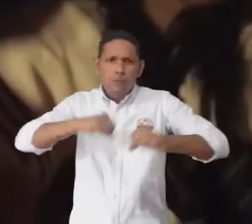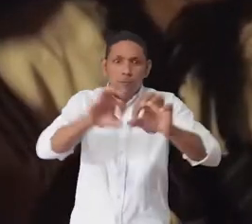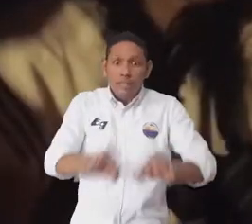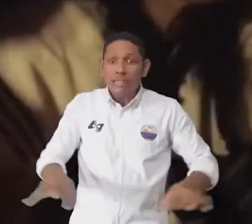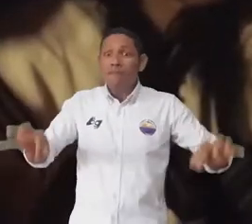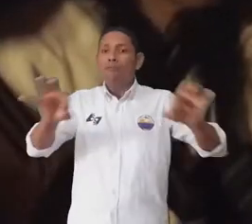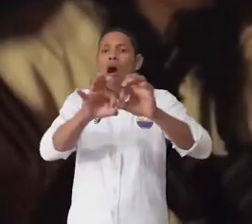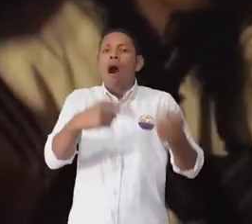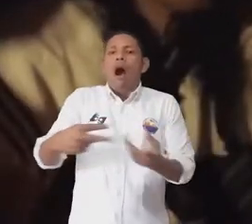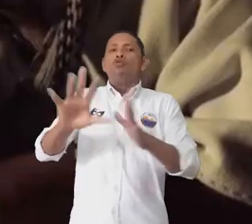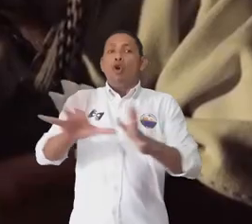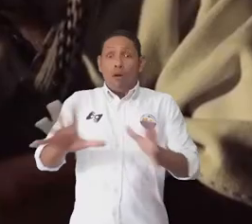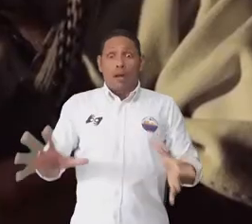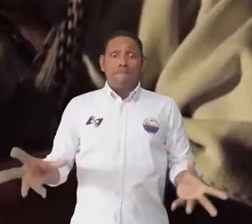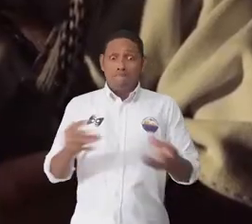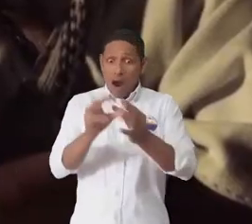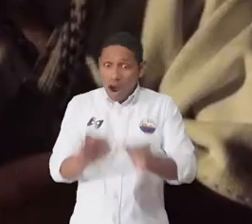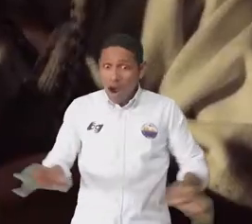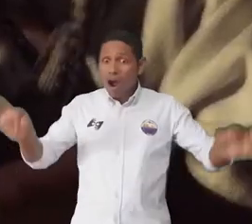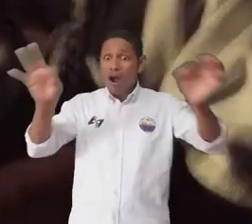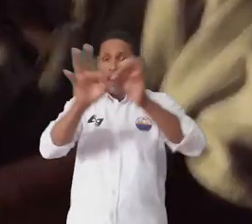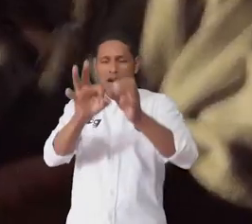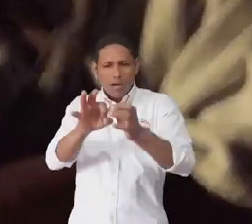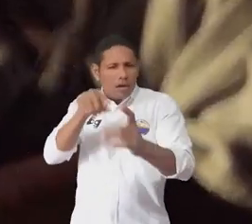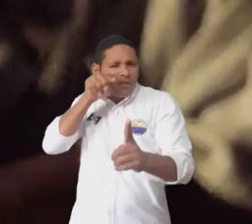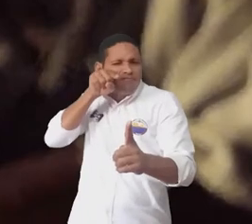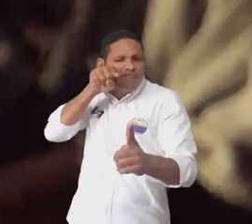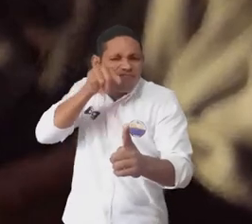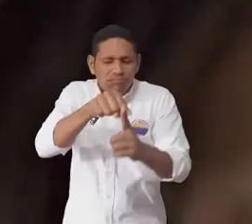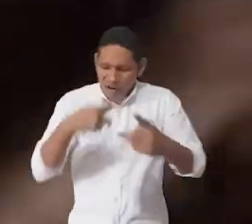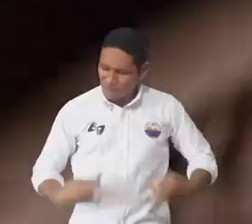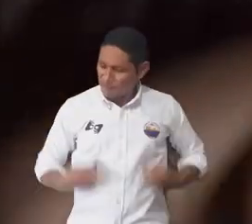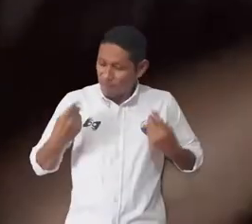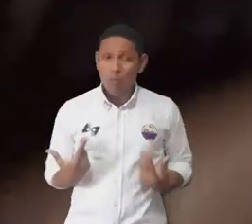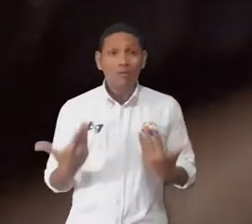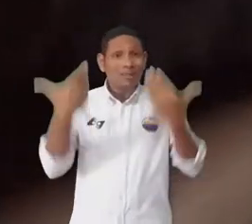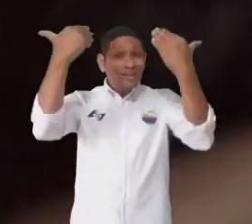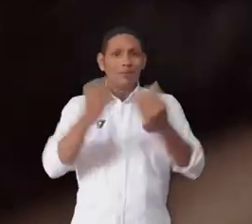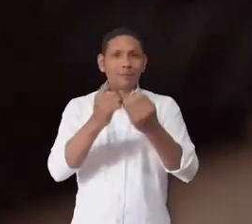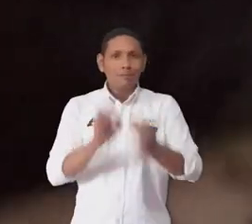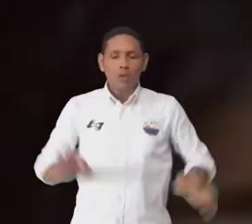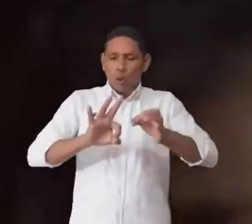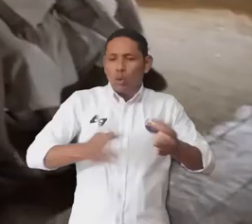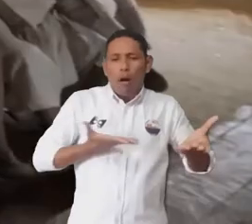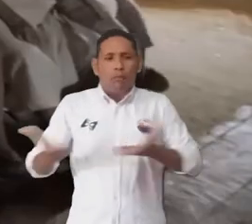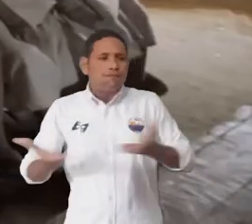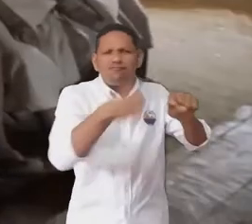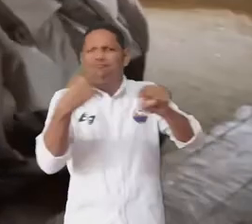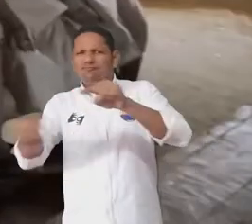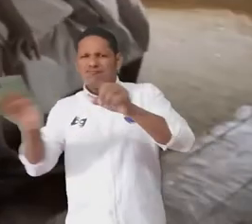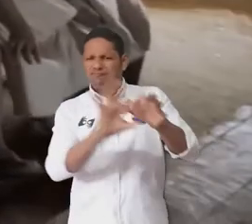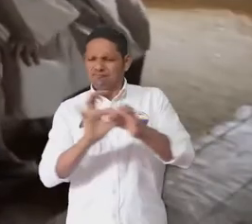más allá de la propia educación, sino que ya de manera integral para el buen vivir donde presta sus servicios y donde vive ese